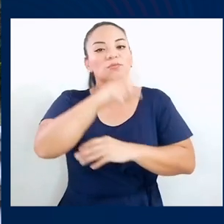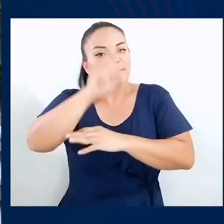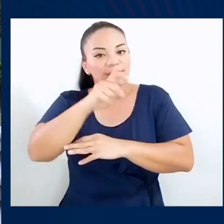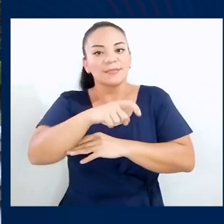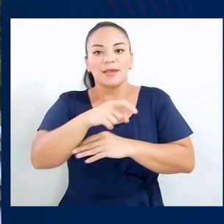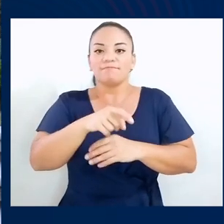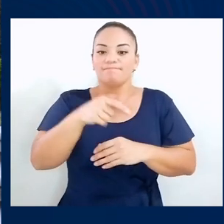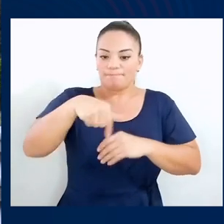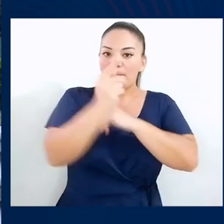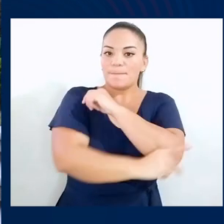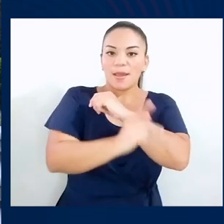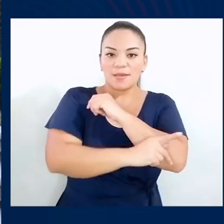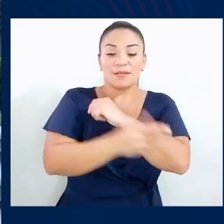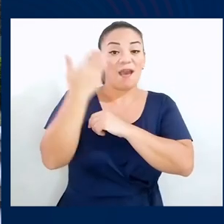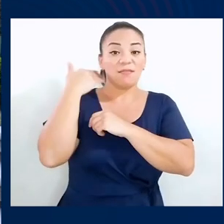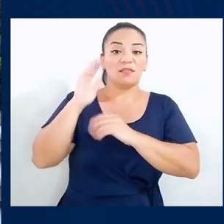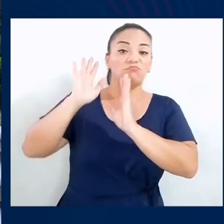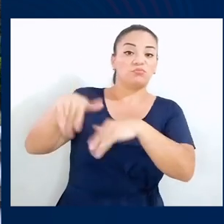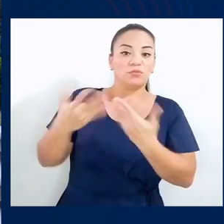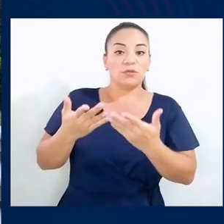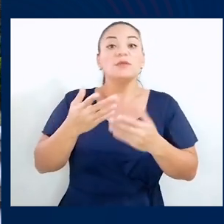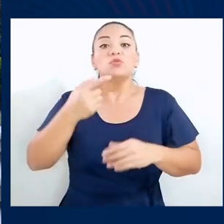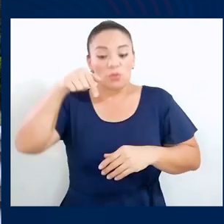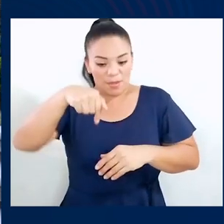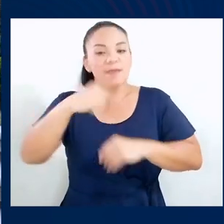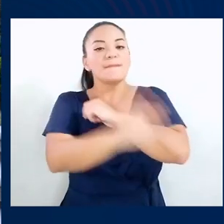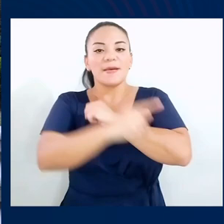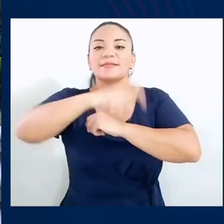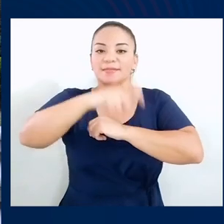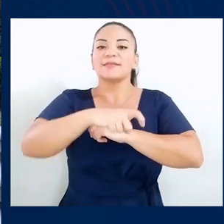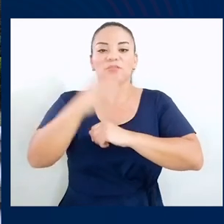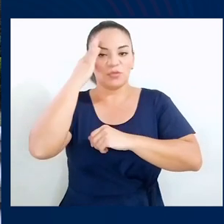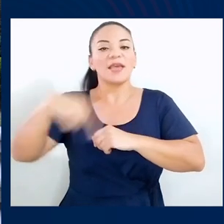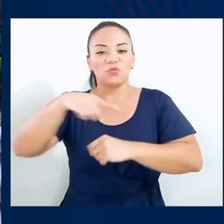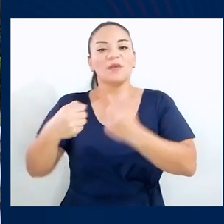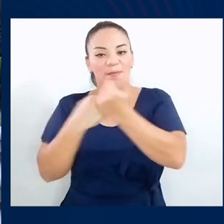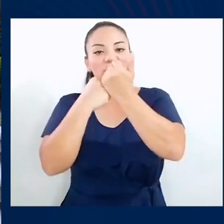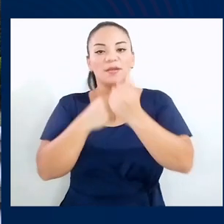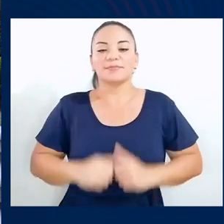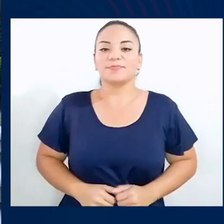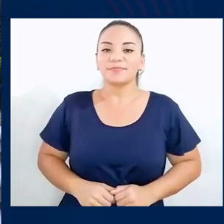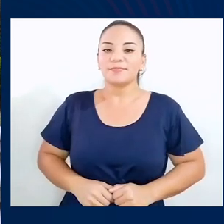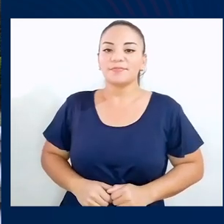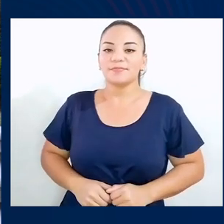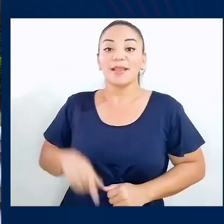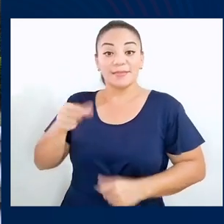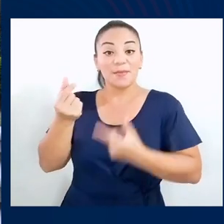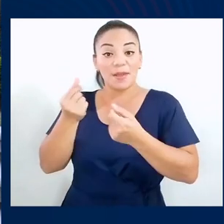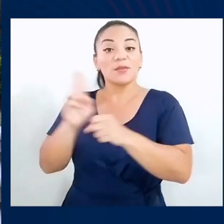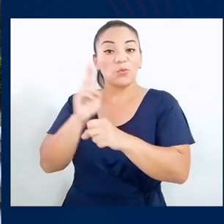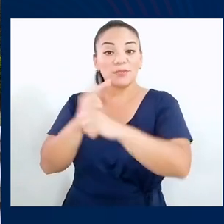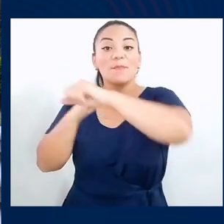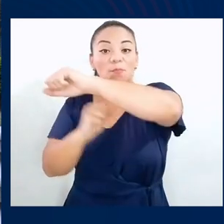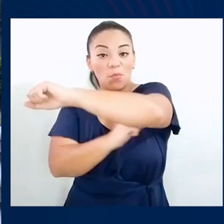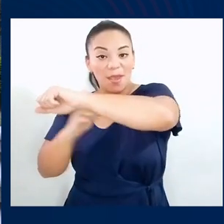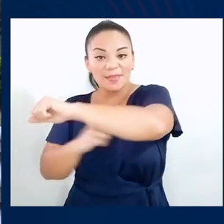importancia y de la urgencia de la aprobación de este proyecto. Porque es una necesidad para el país, son décadas de abandono, el país lo requiere y sé que lo